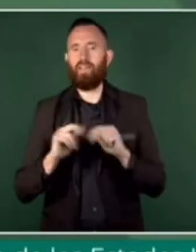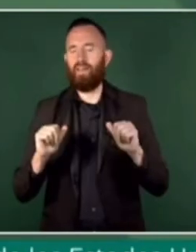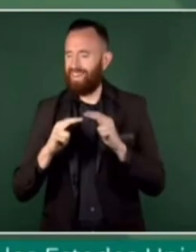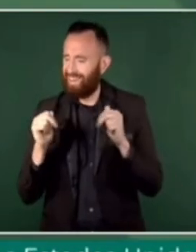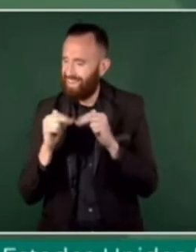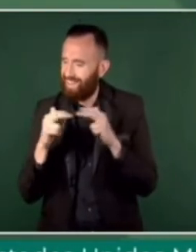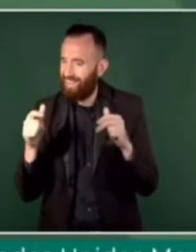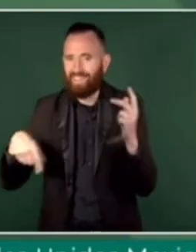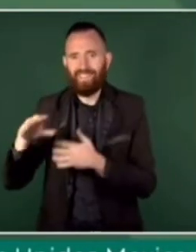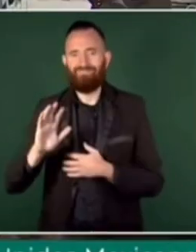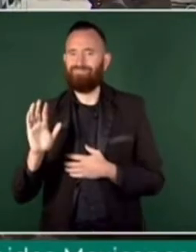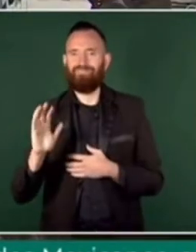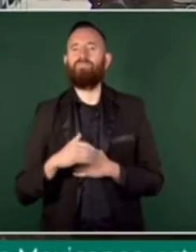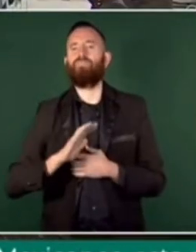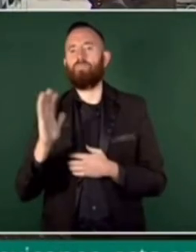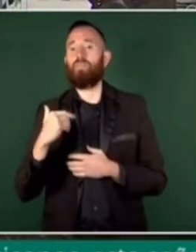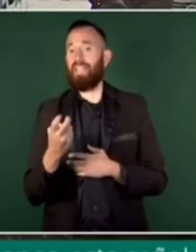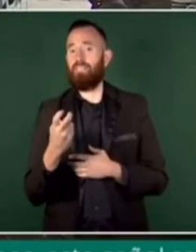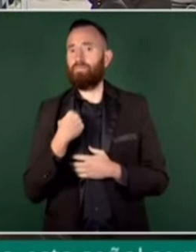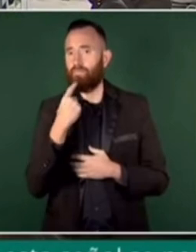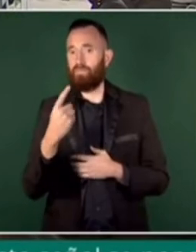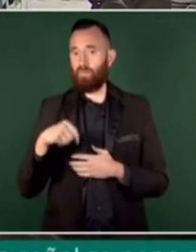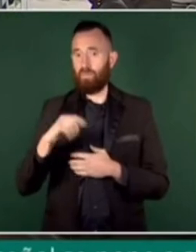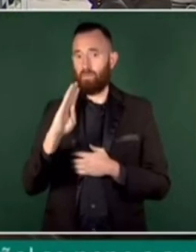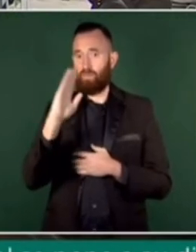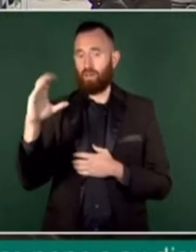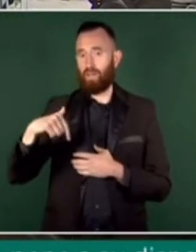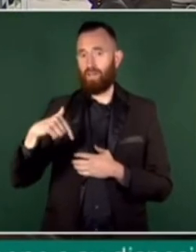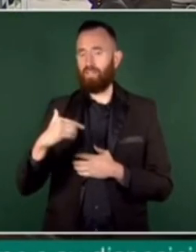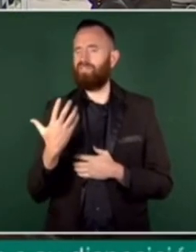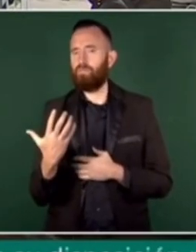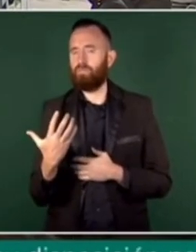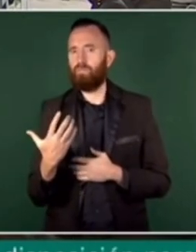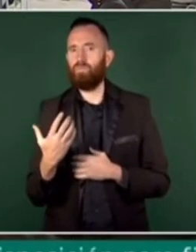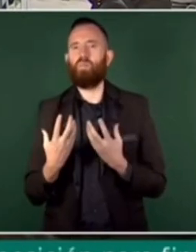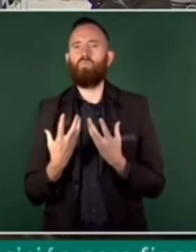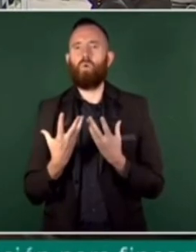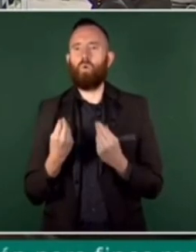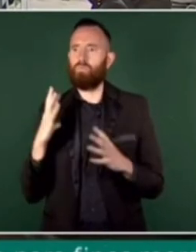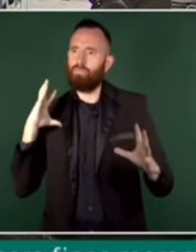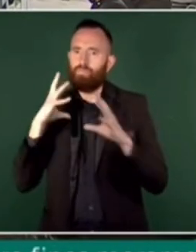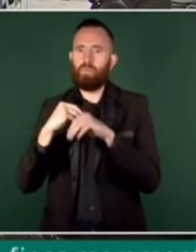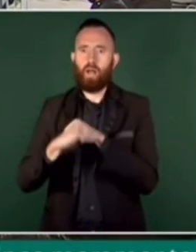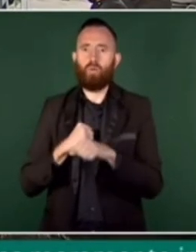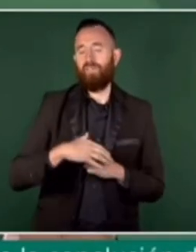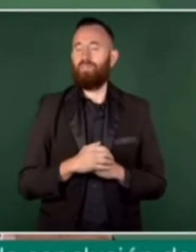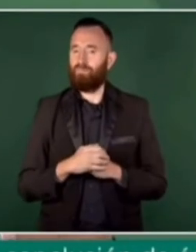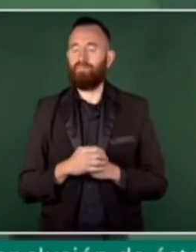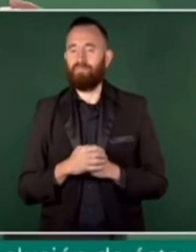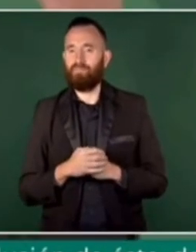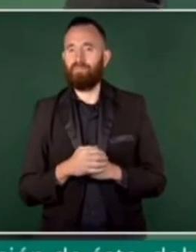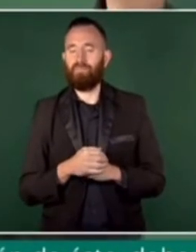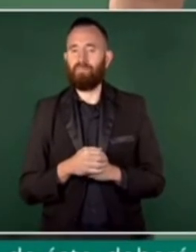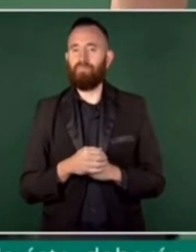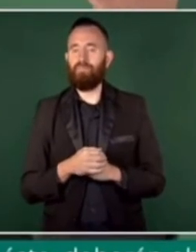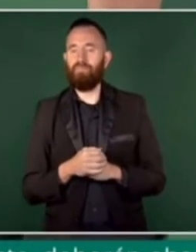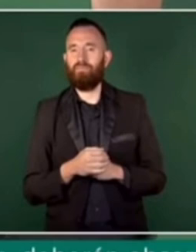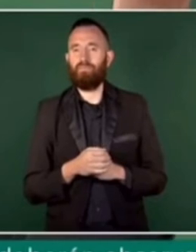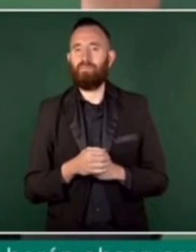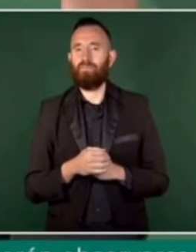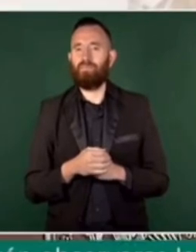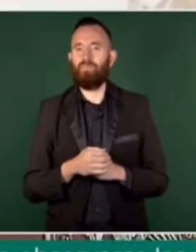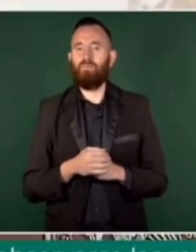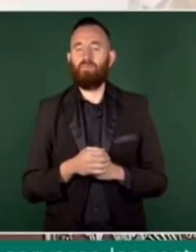para nadie. Y digo esto porque aquí en Baja California, como dominó tanto tiempo el conservadurismo corrupto, tienen la misma